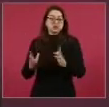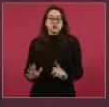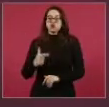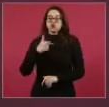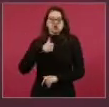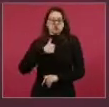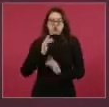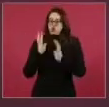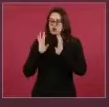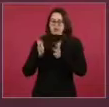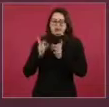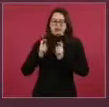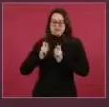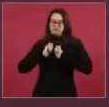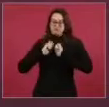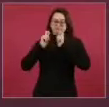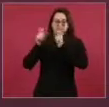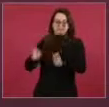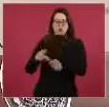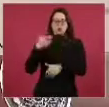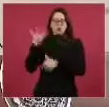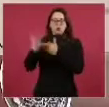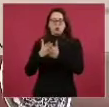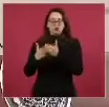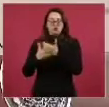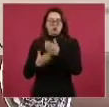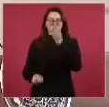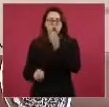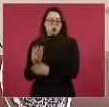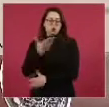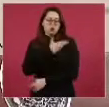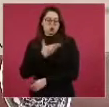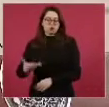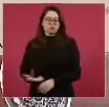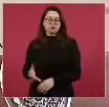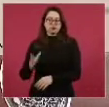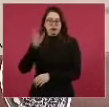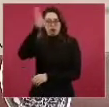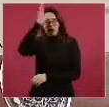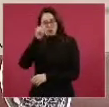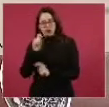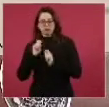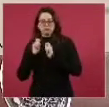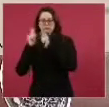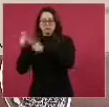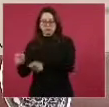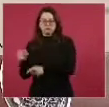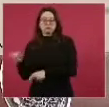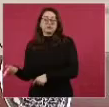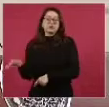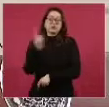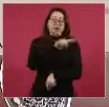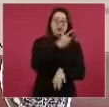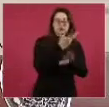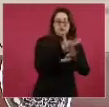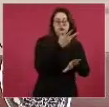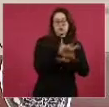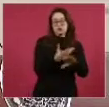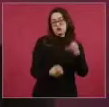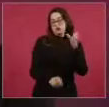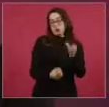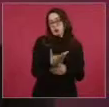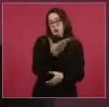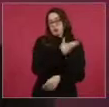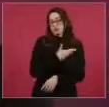me va a sustituir y también al nuevo presidente de Estados Unidos, porque es una autorización